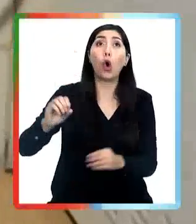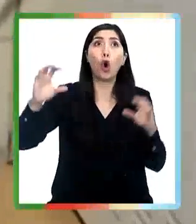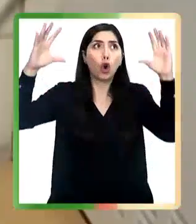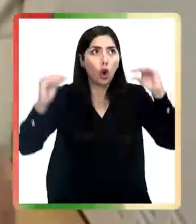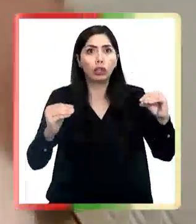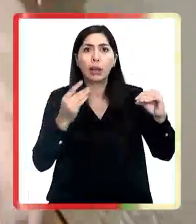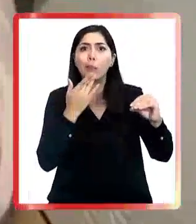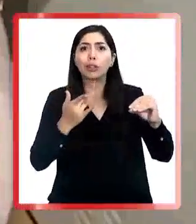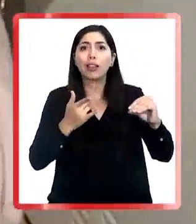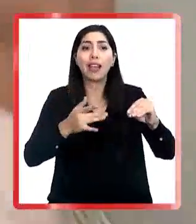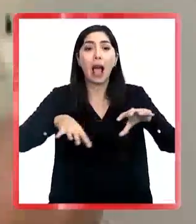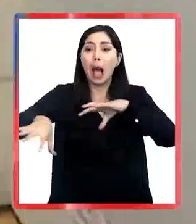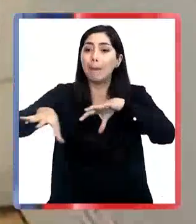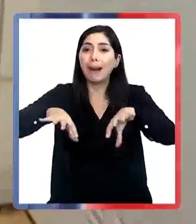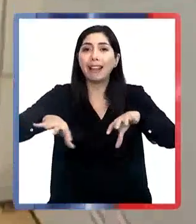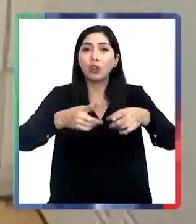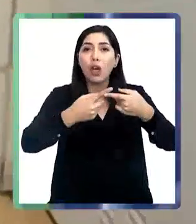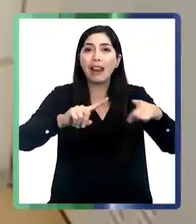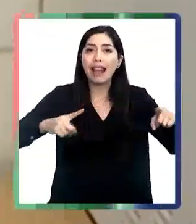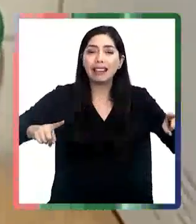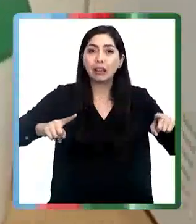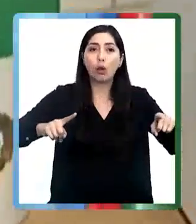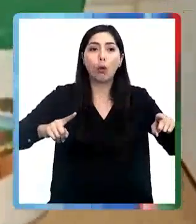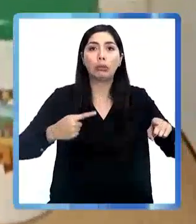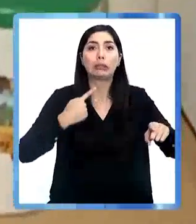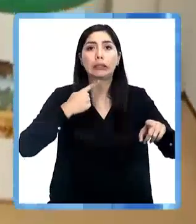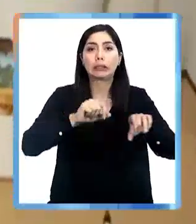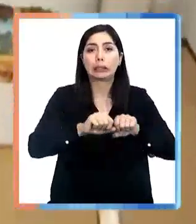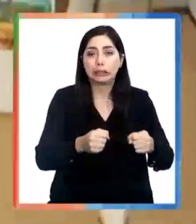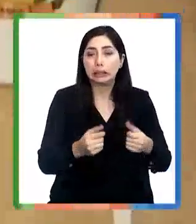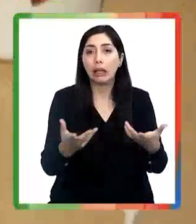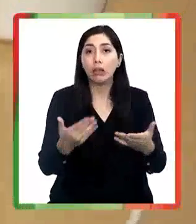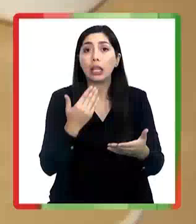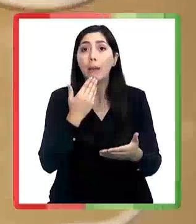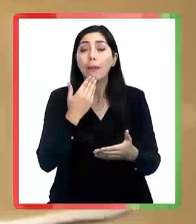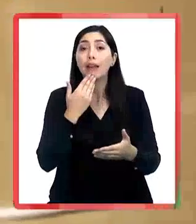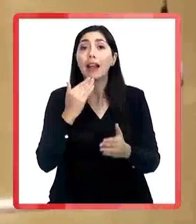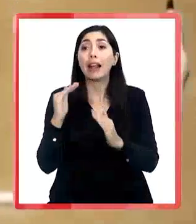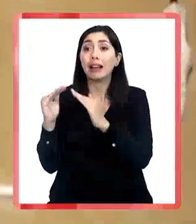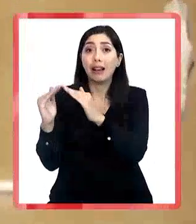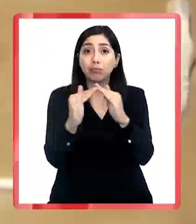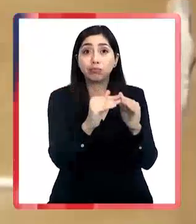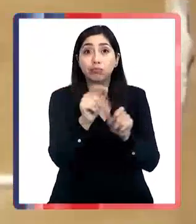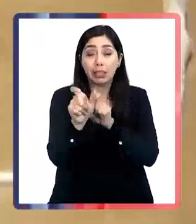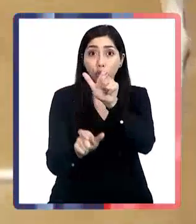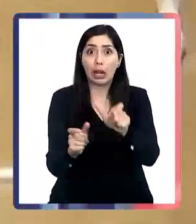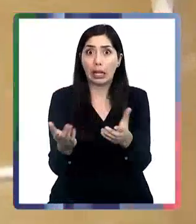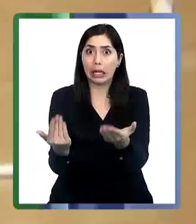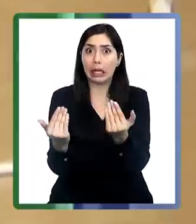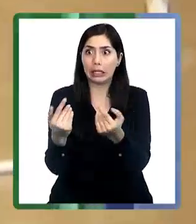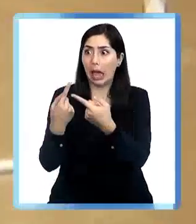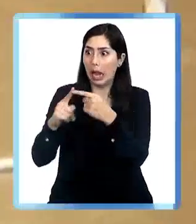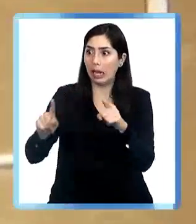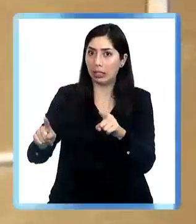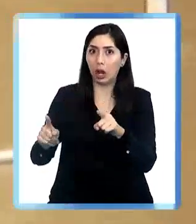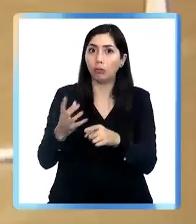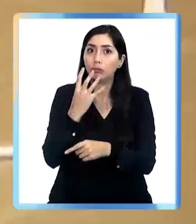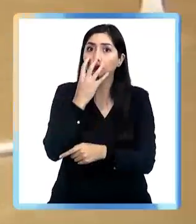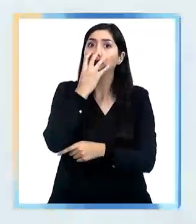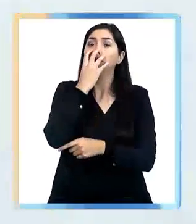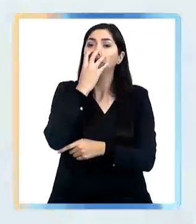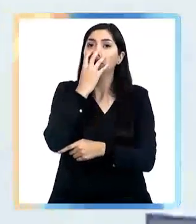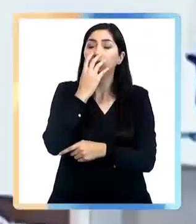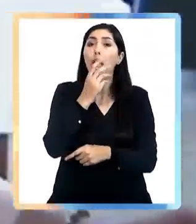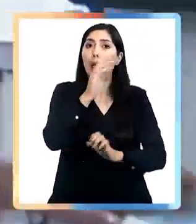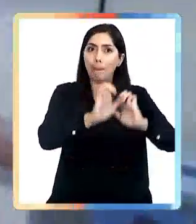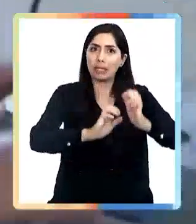afectan a los aparatos eléctricos. Además, se debe informar las viviendas que tengan pacientes electrodependientes a las empresas eléctricas, ya que es su